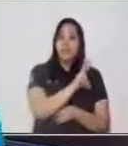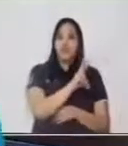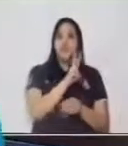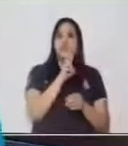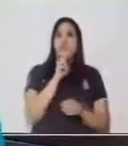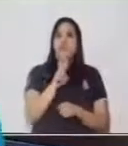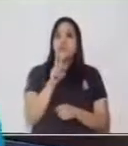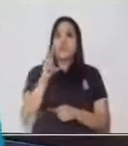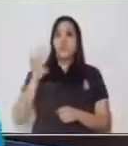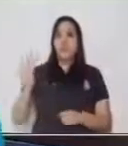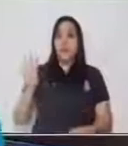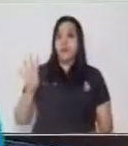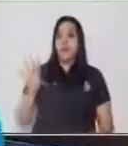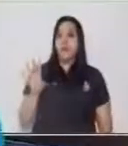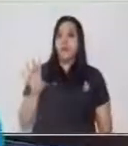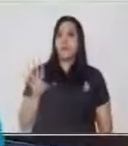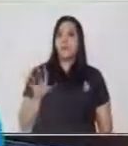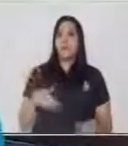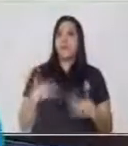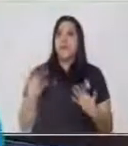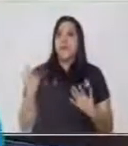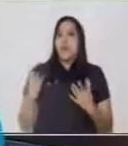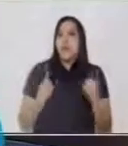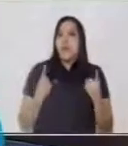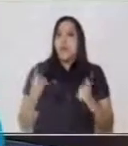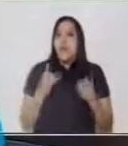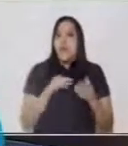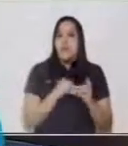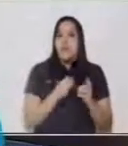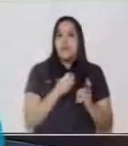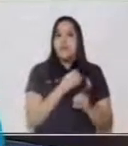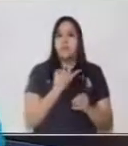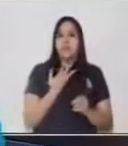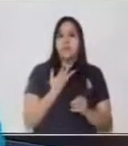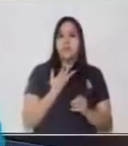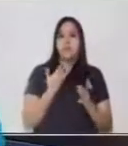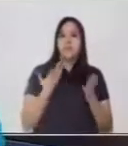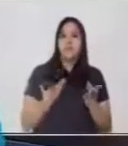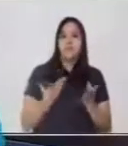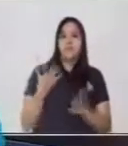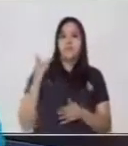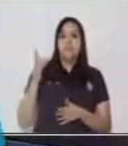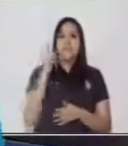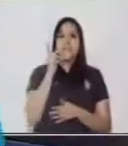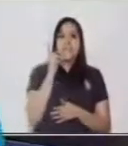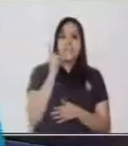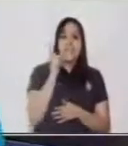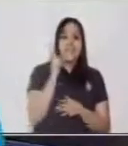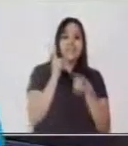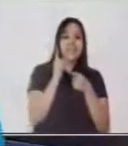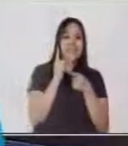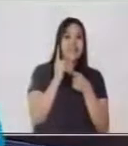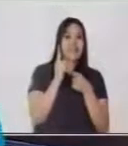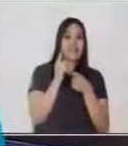224. ¿Cuál de estos números ocupa el espacio de las decenas?